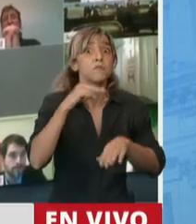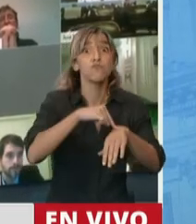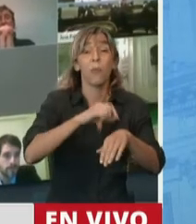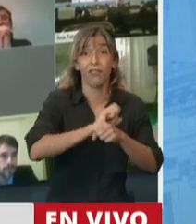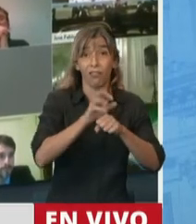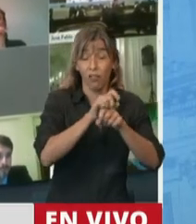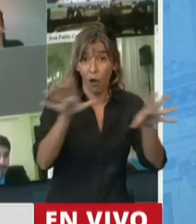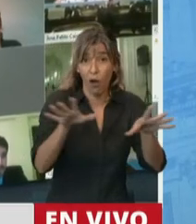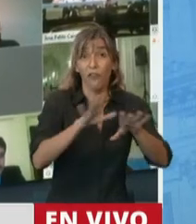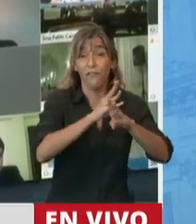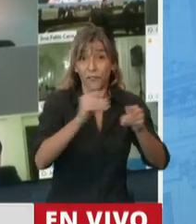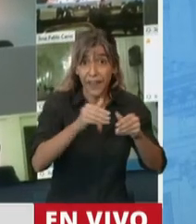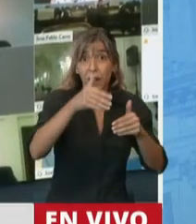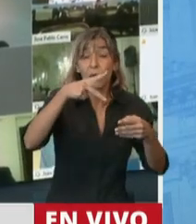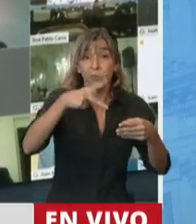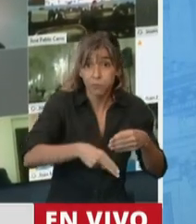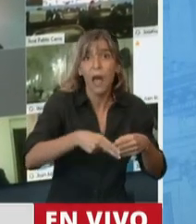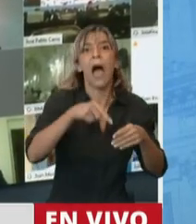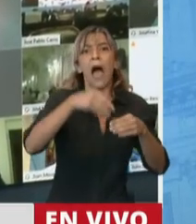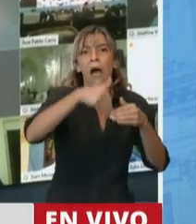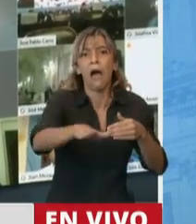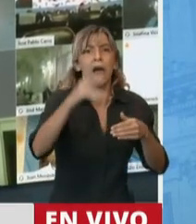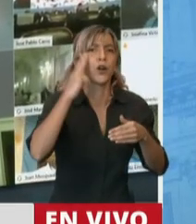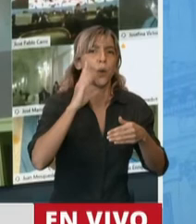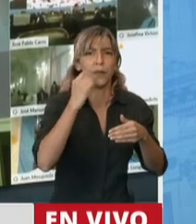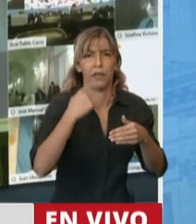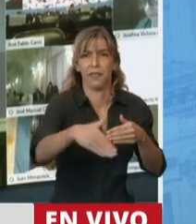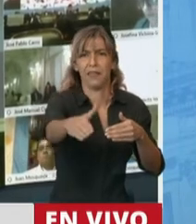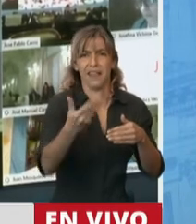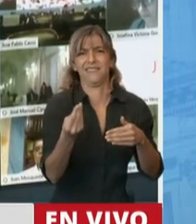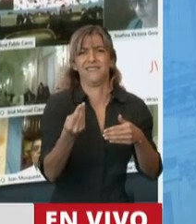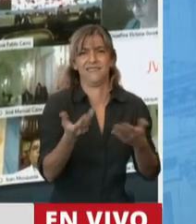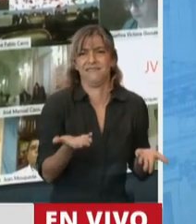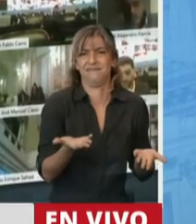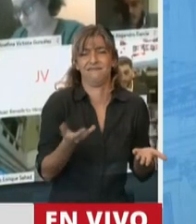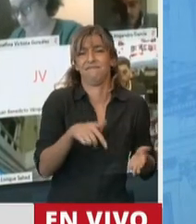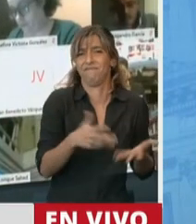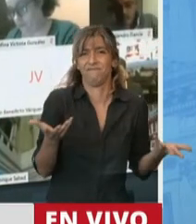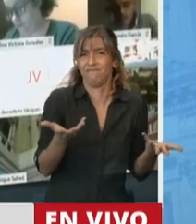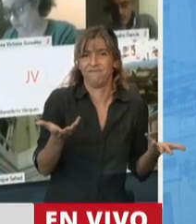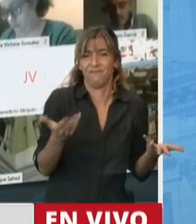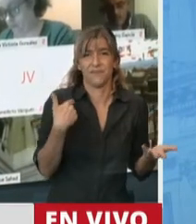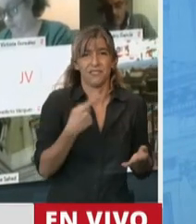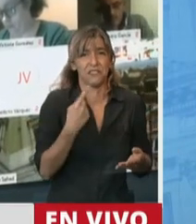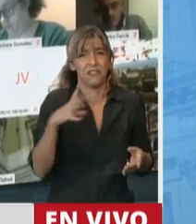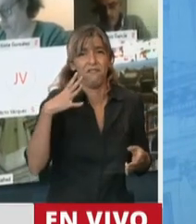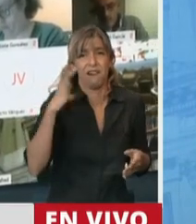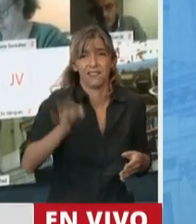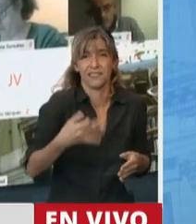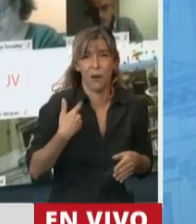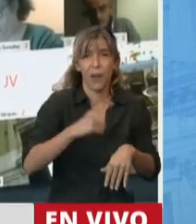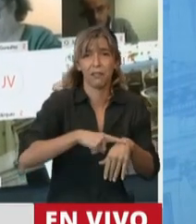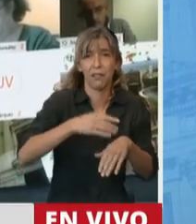el progresismo de este país, el que nos corre a nosotros, entiéndase nosotros por la